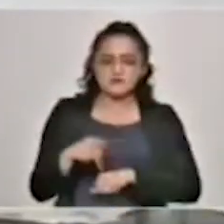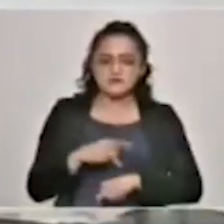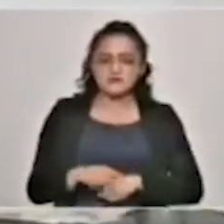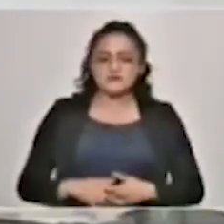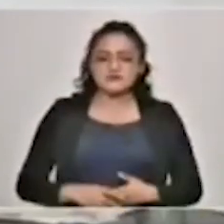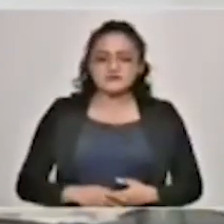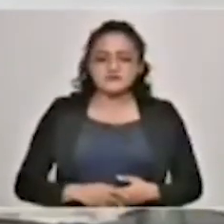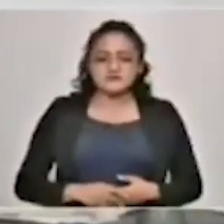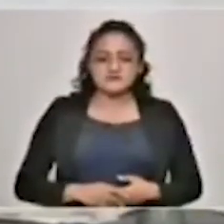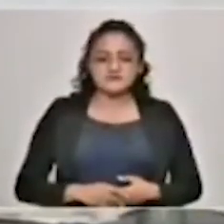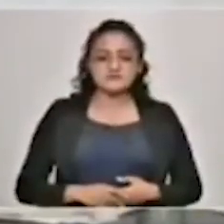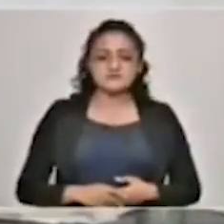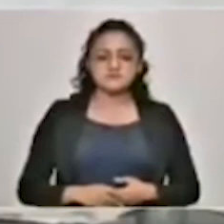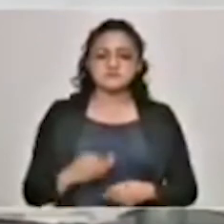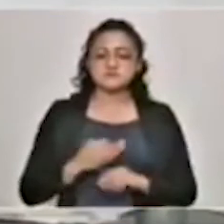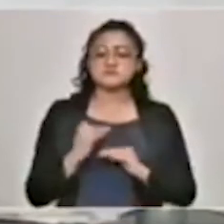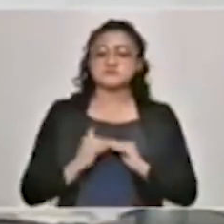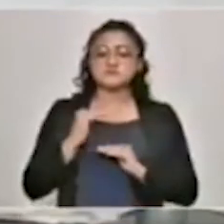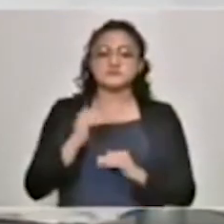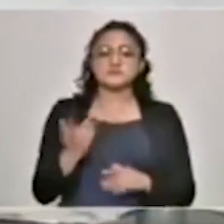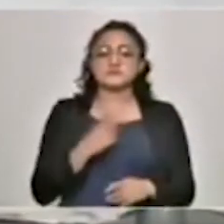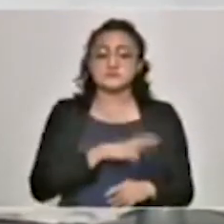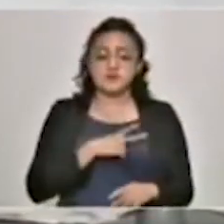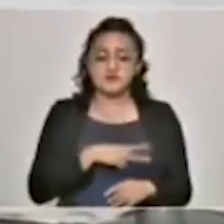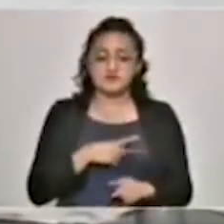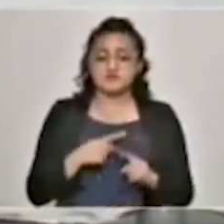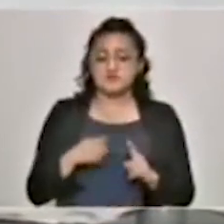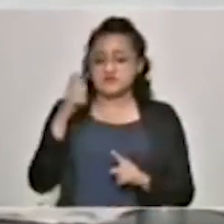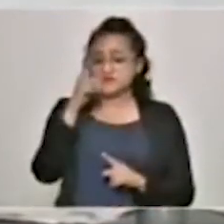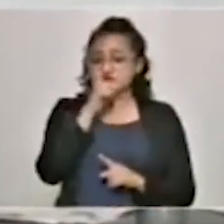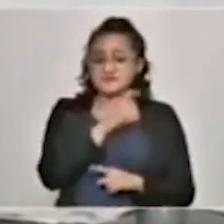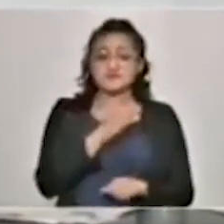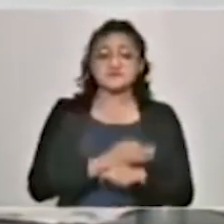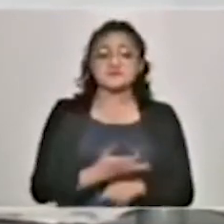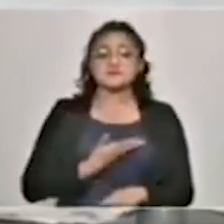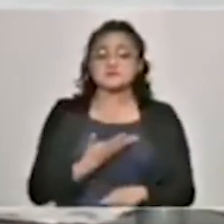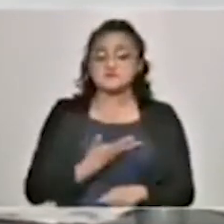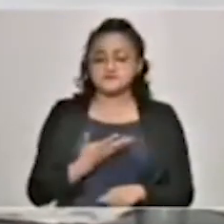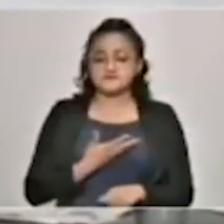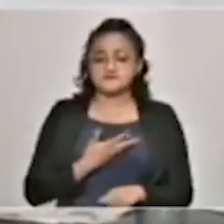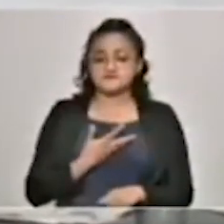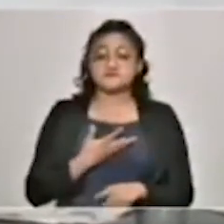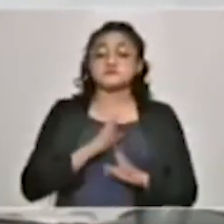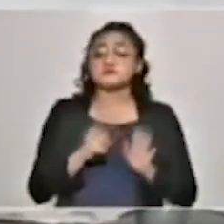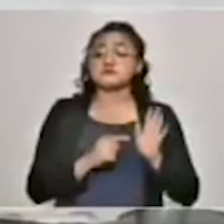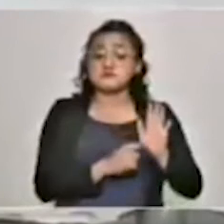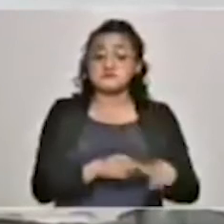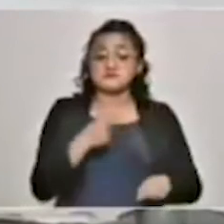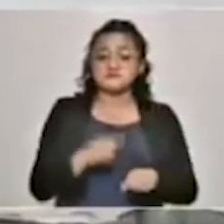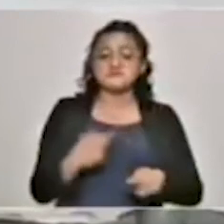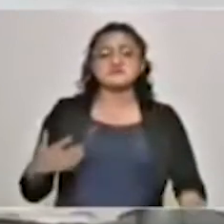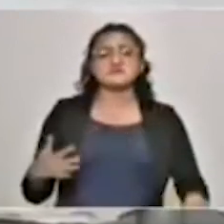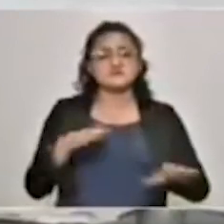transmisibilidad. Tiene un aumento en la enfermedad, virulencia, que esto es, presenta ya la enfermedad,